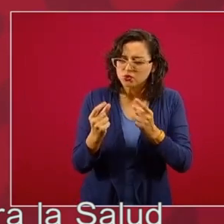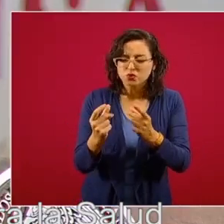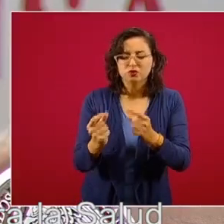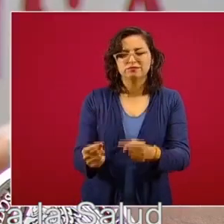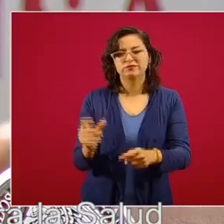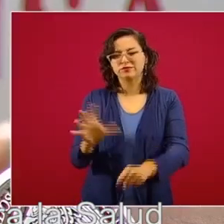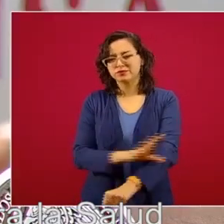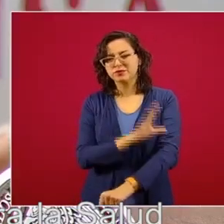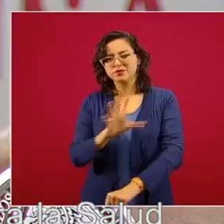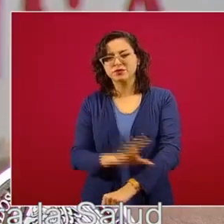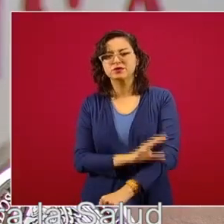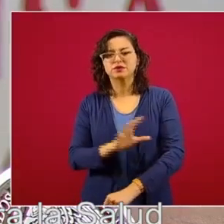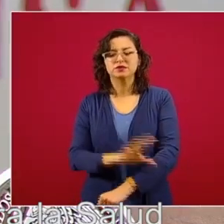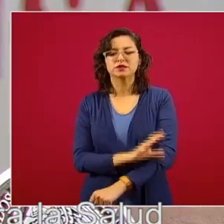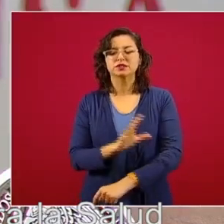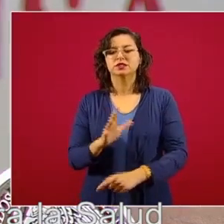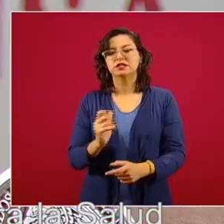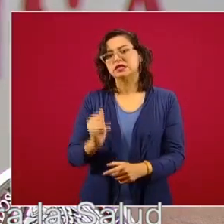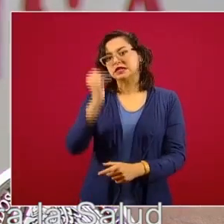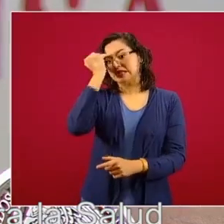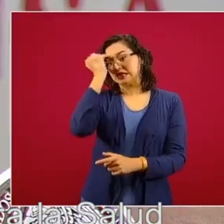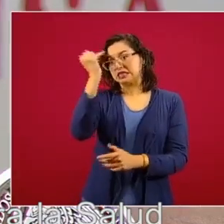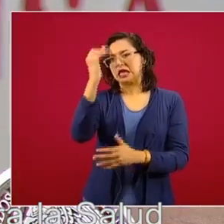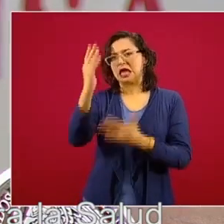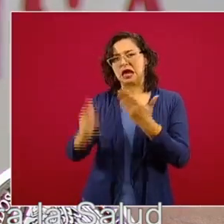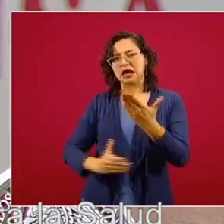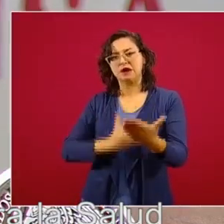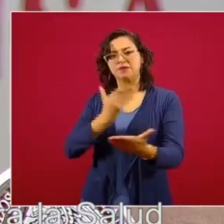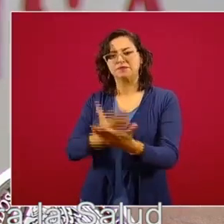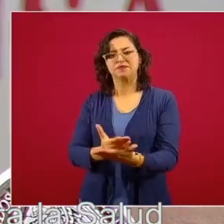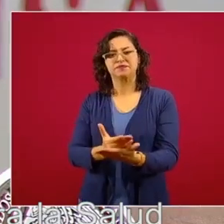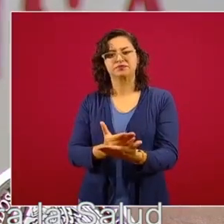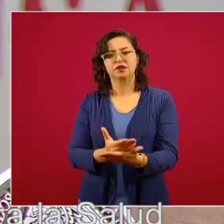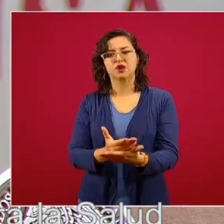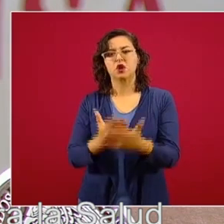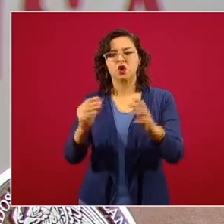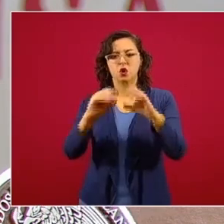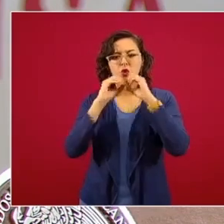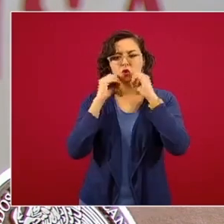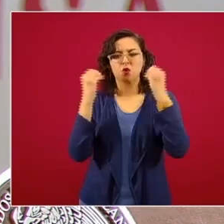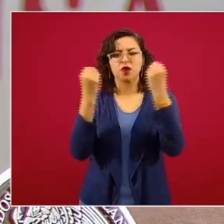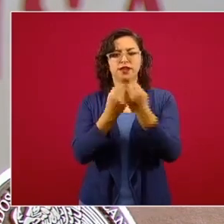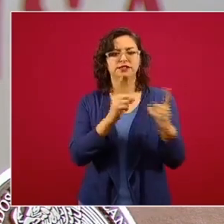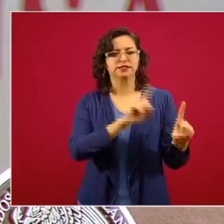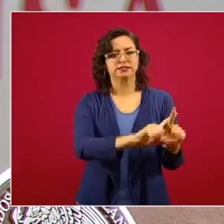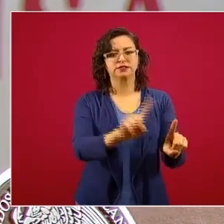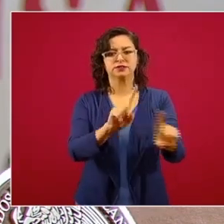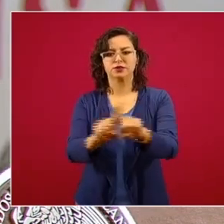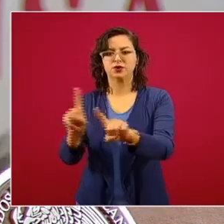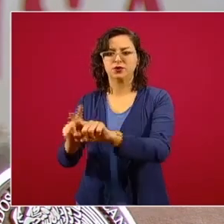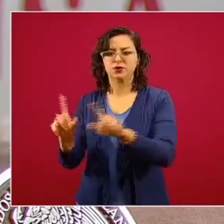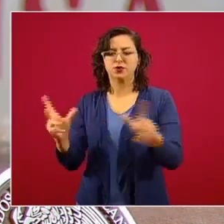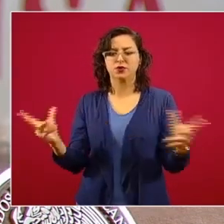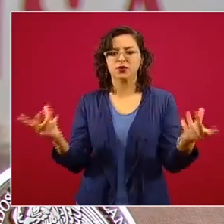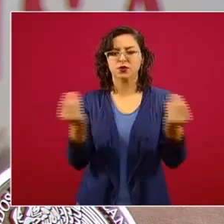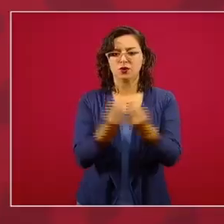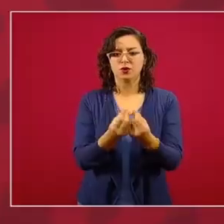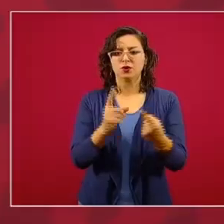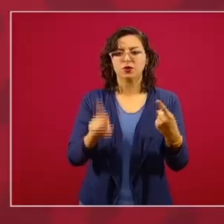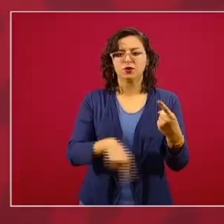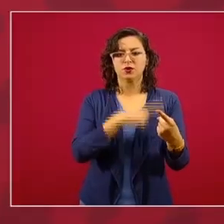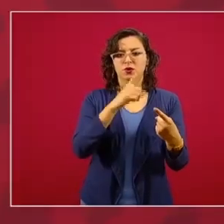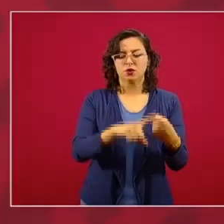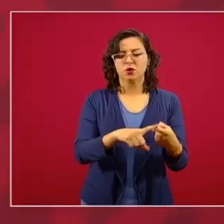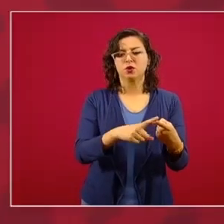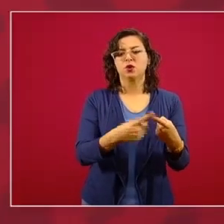la iniciativa realmente de conjuntar organizaciones como la Fundación Mexicana para la Salud, la academia,